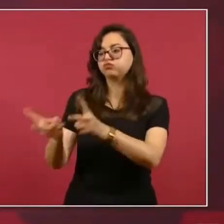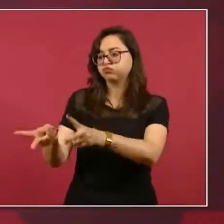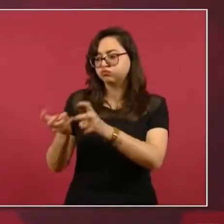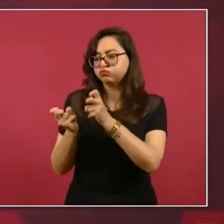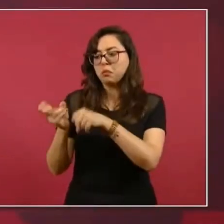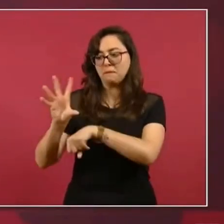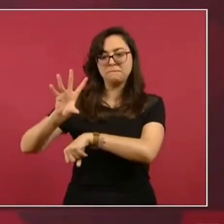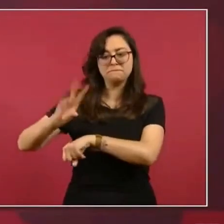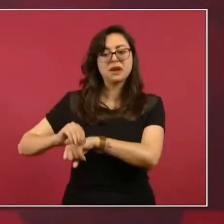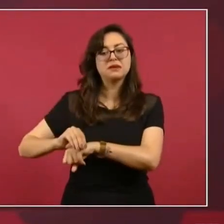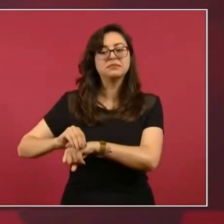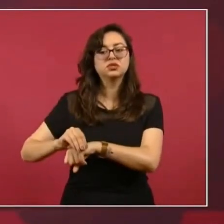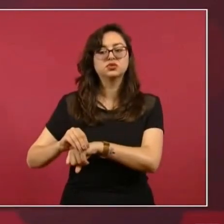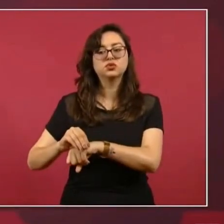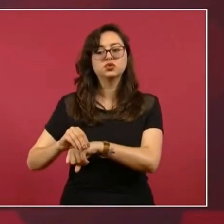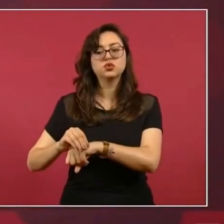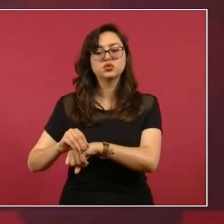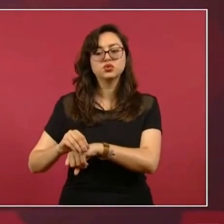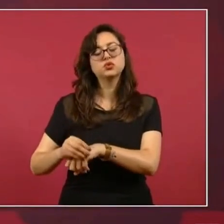moderna.